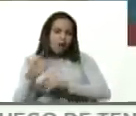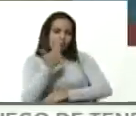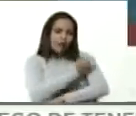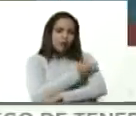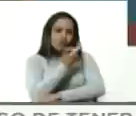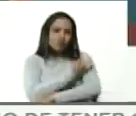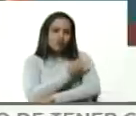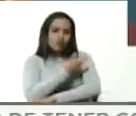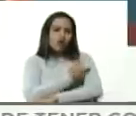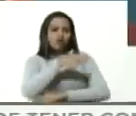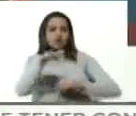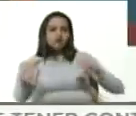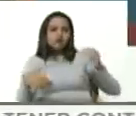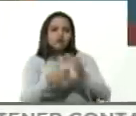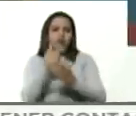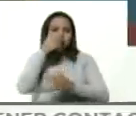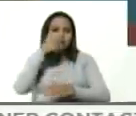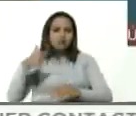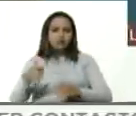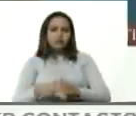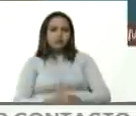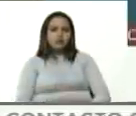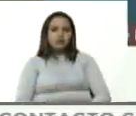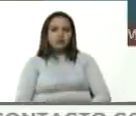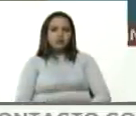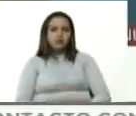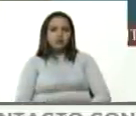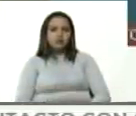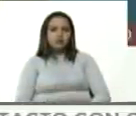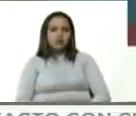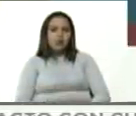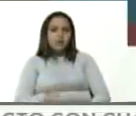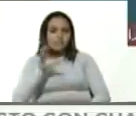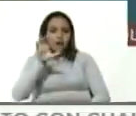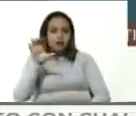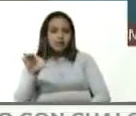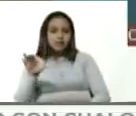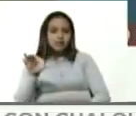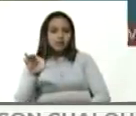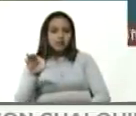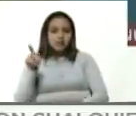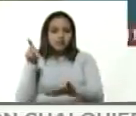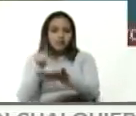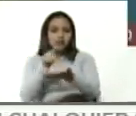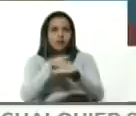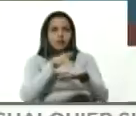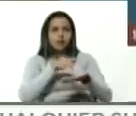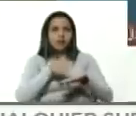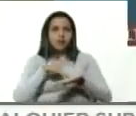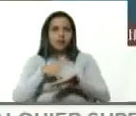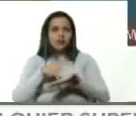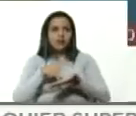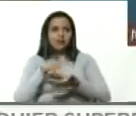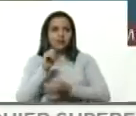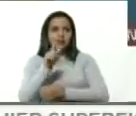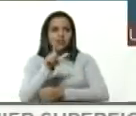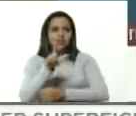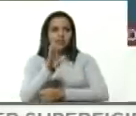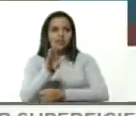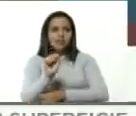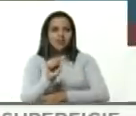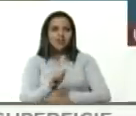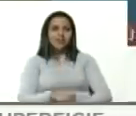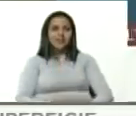de toda la población de los de los países miembros del ALBA más allá de la CELAC también estamos trabajando en